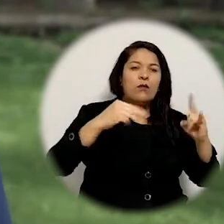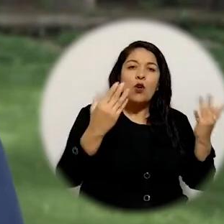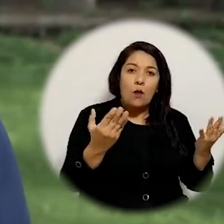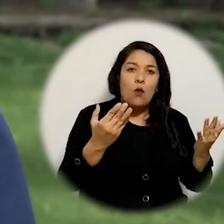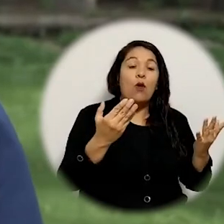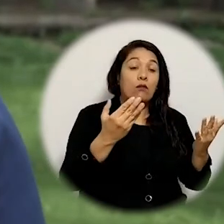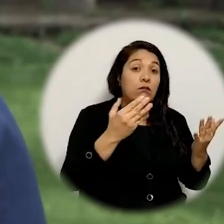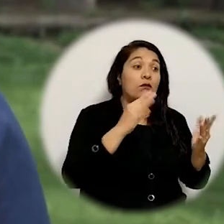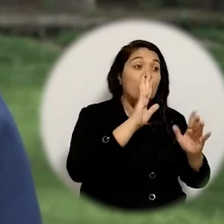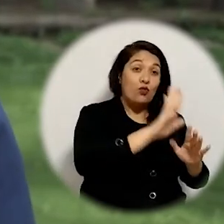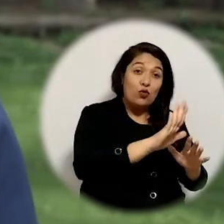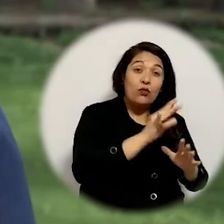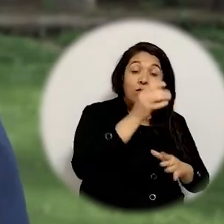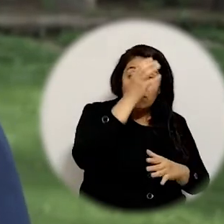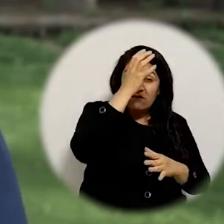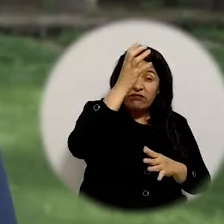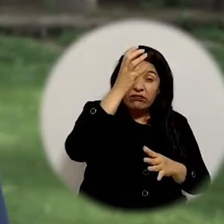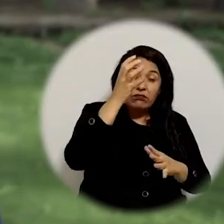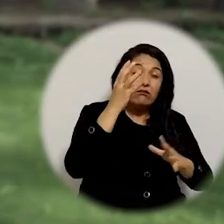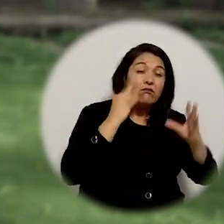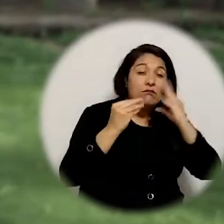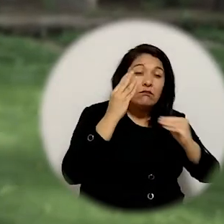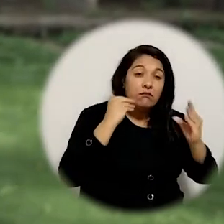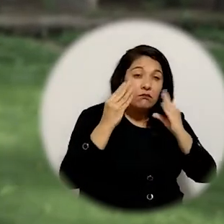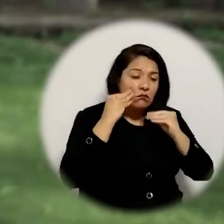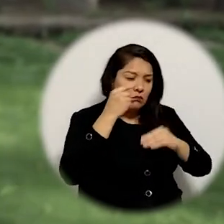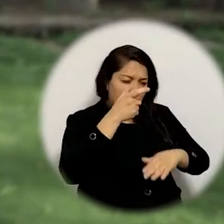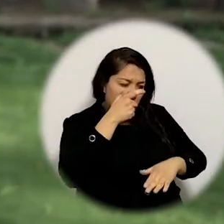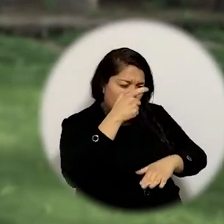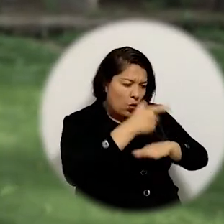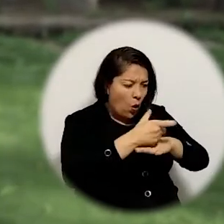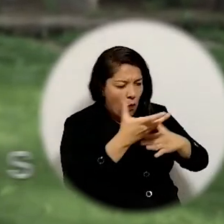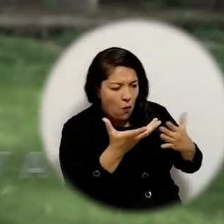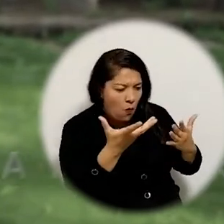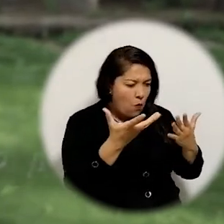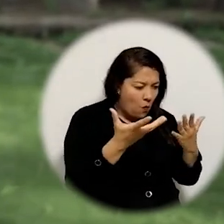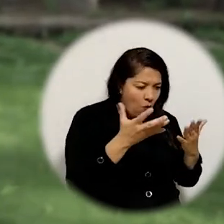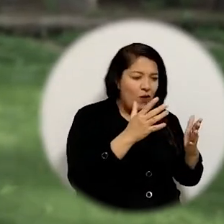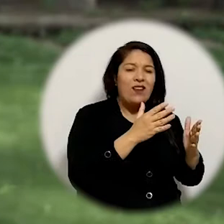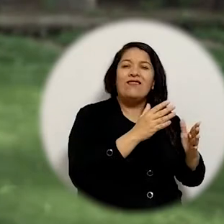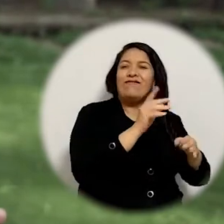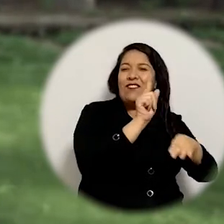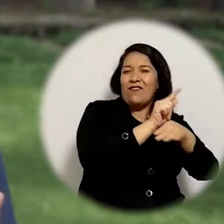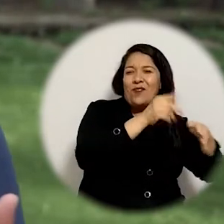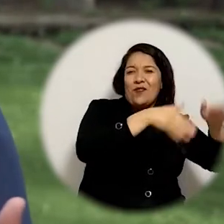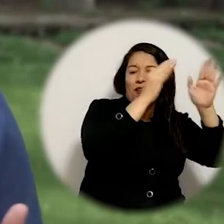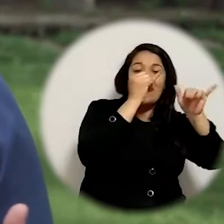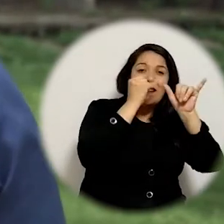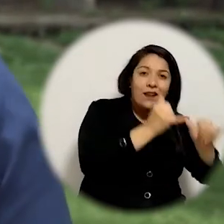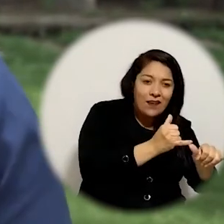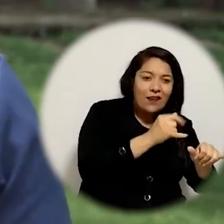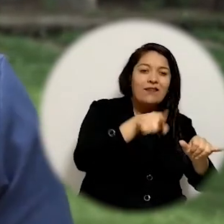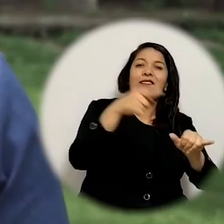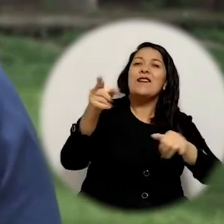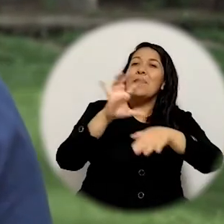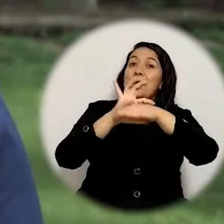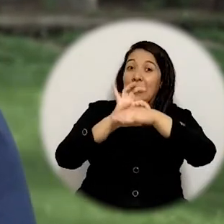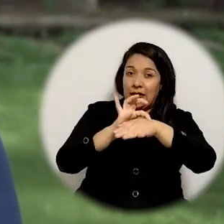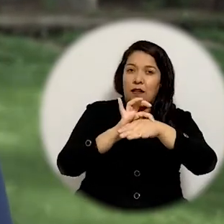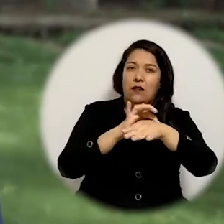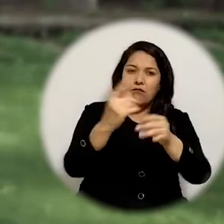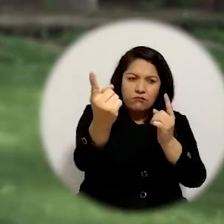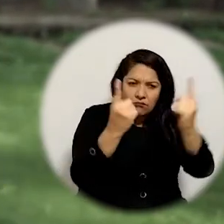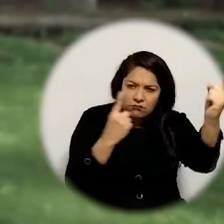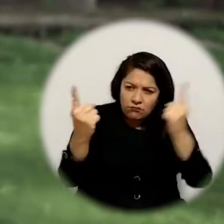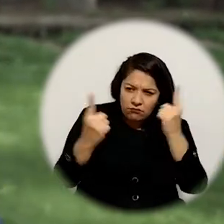formuló bajo un equipo transdisciplinar, interdisciplinar en apoyo de la Oficina Asesora de Planeación la Facultad de Ingeniería y el Programa de